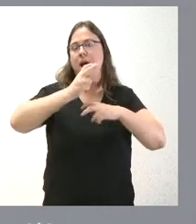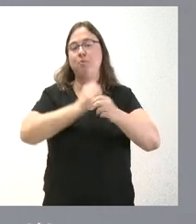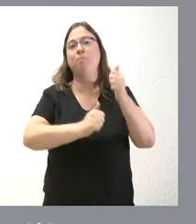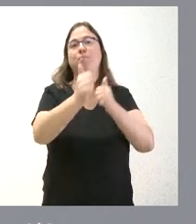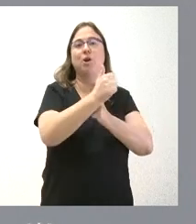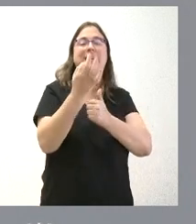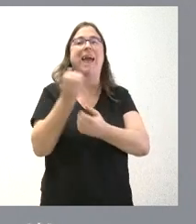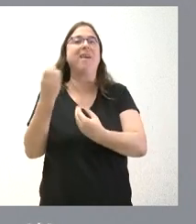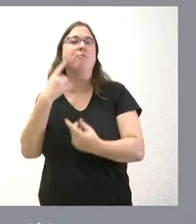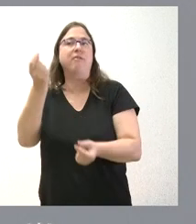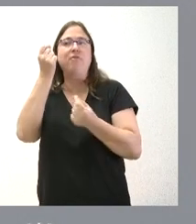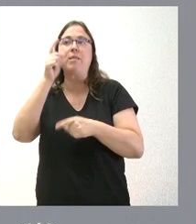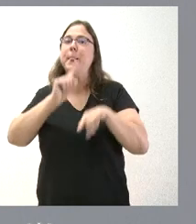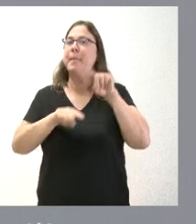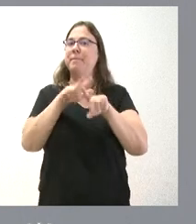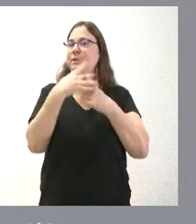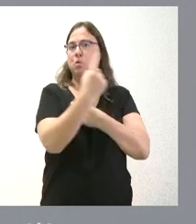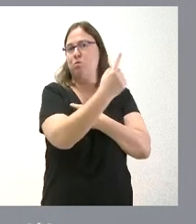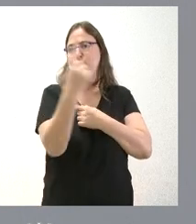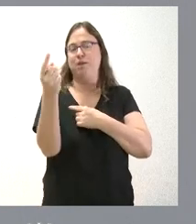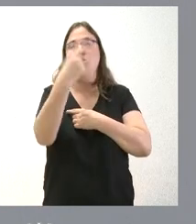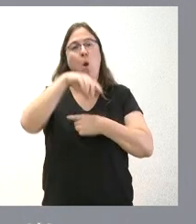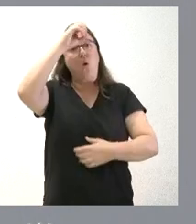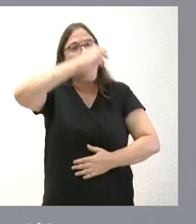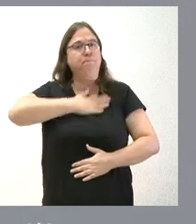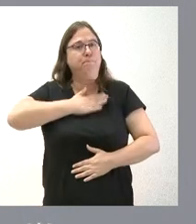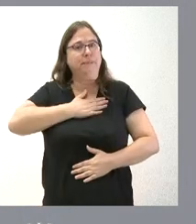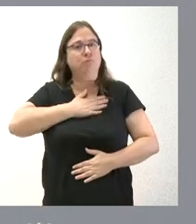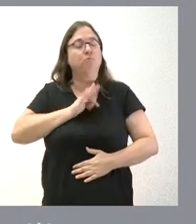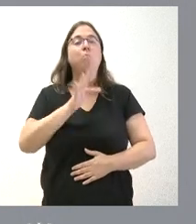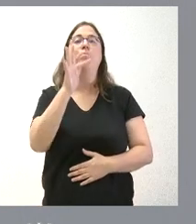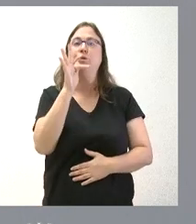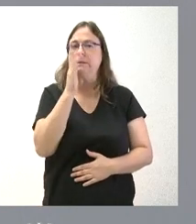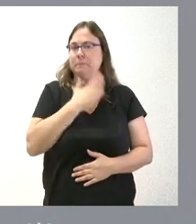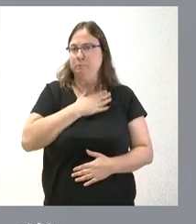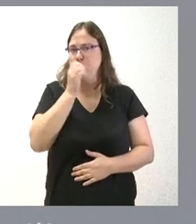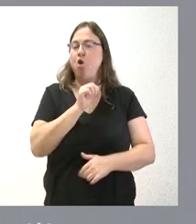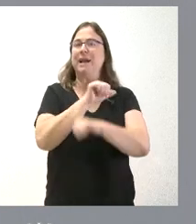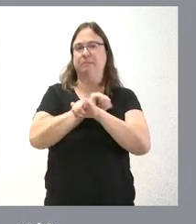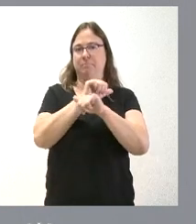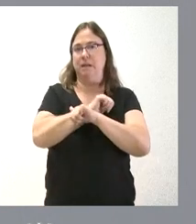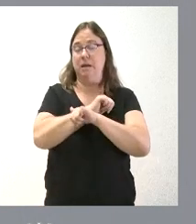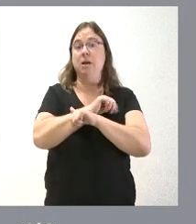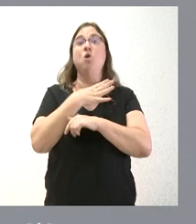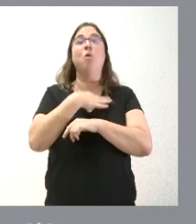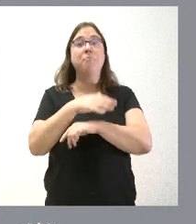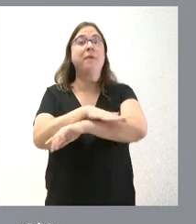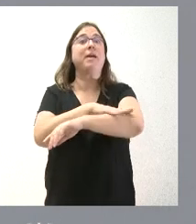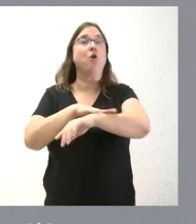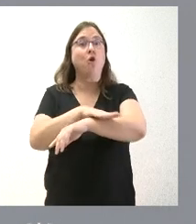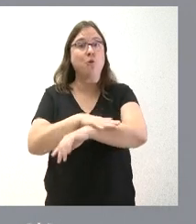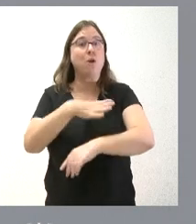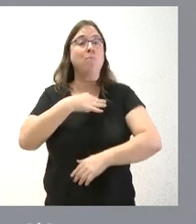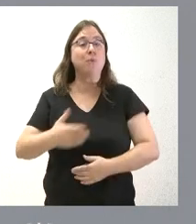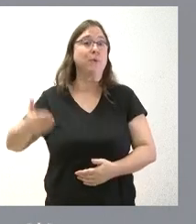tener una información más precisa. Nosotros estamos en la idea de que es positivo esperar. Quizá el Gobierno pudo haber convocado en su